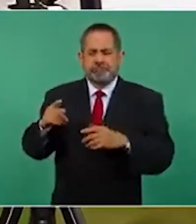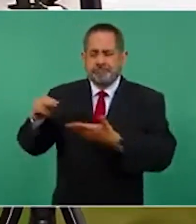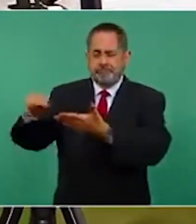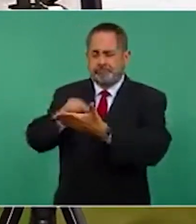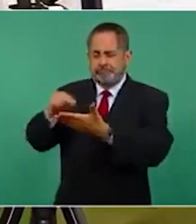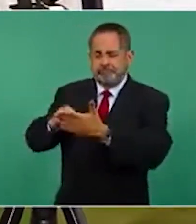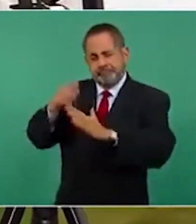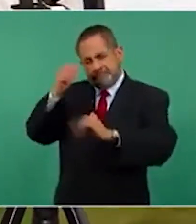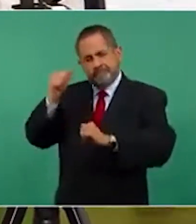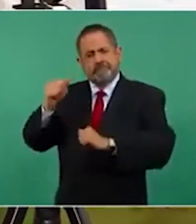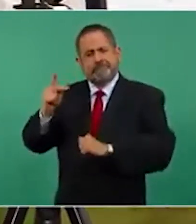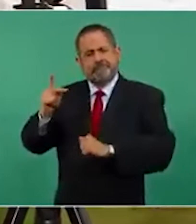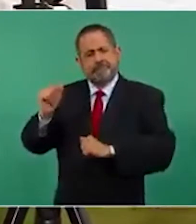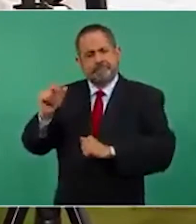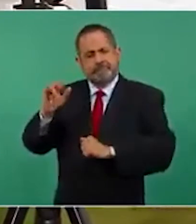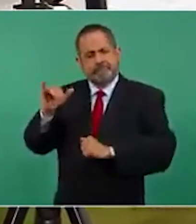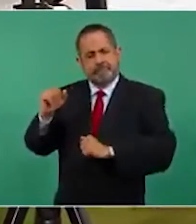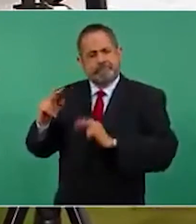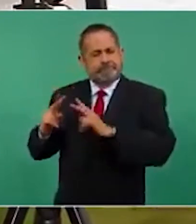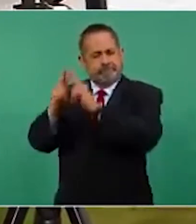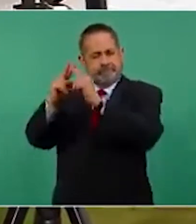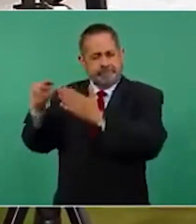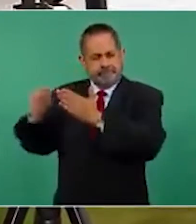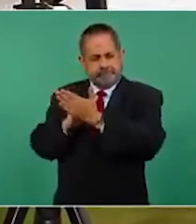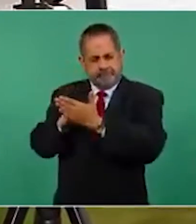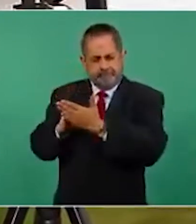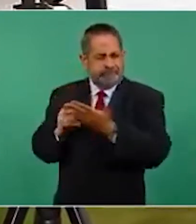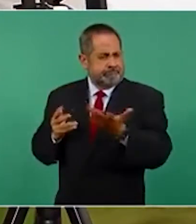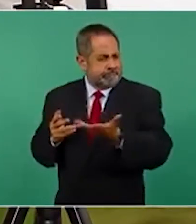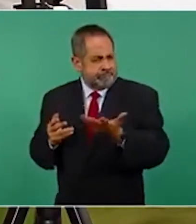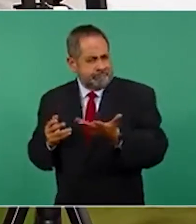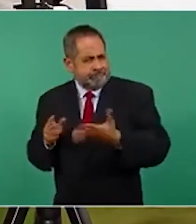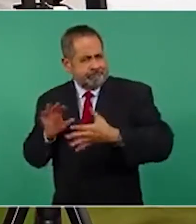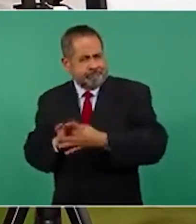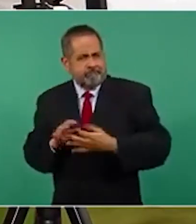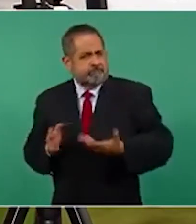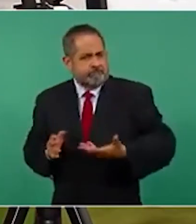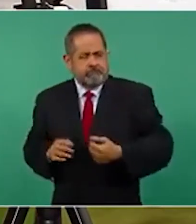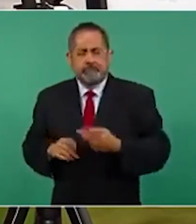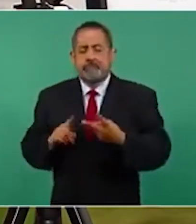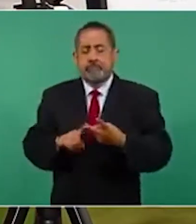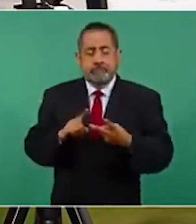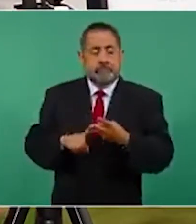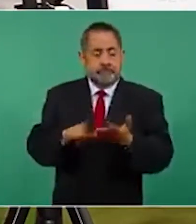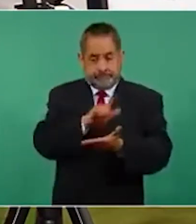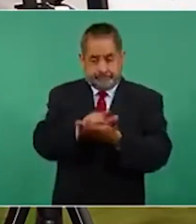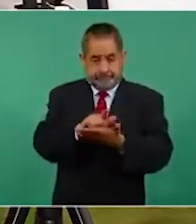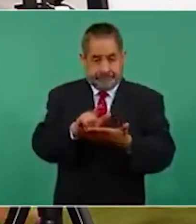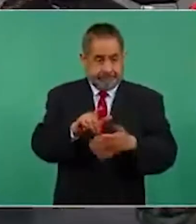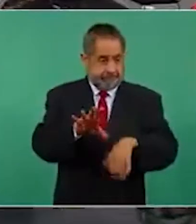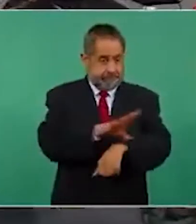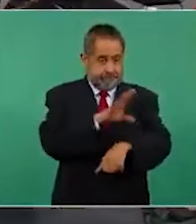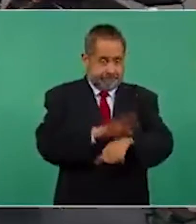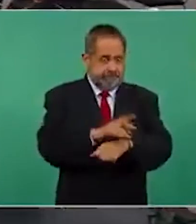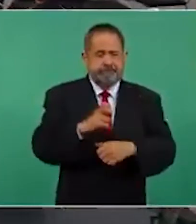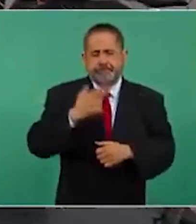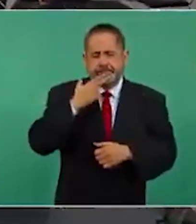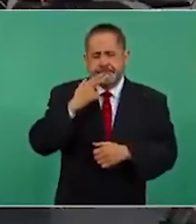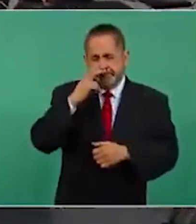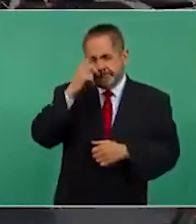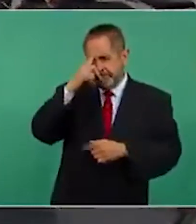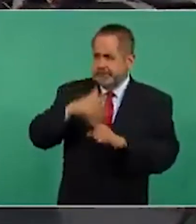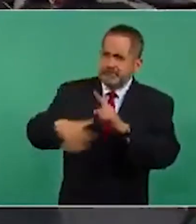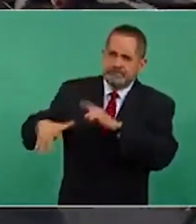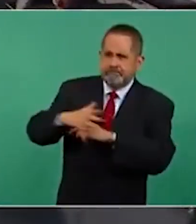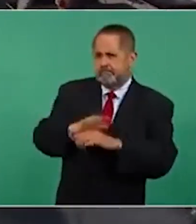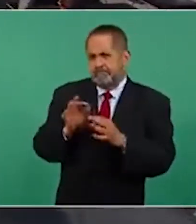Y también quisiera saber, entiendo que esta reforma energética va a contribuir de una manera muy importante al medio